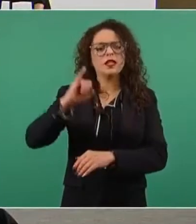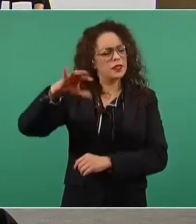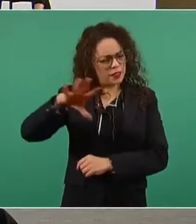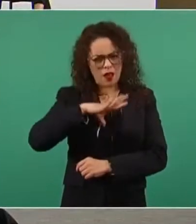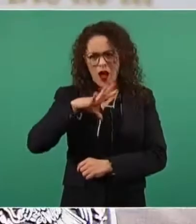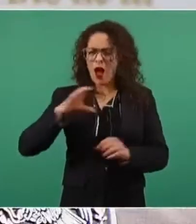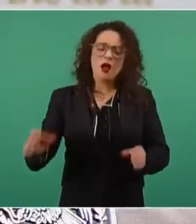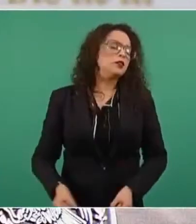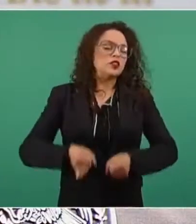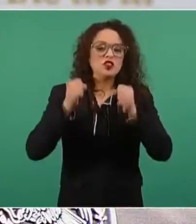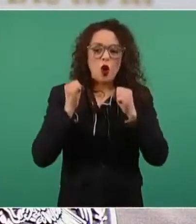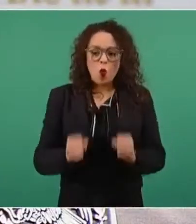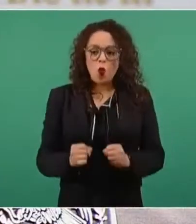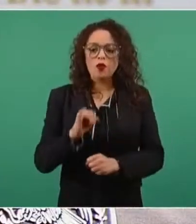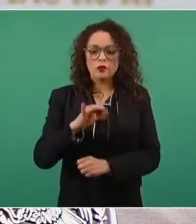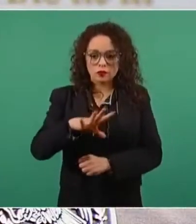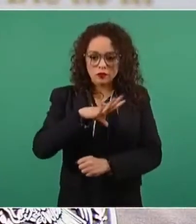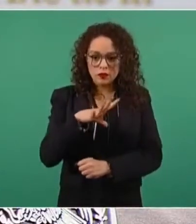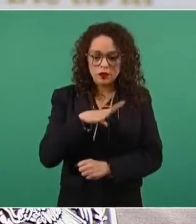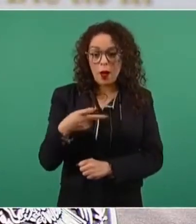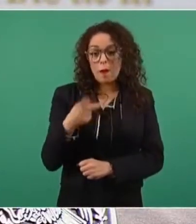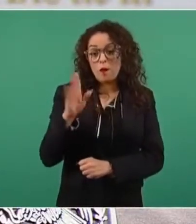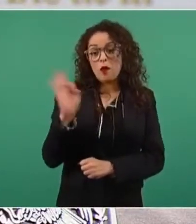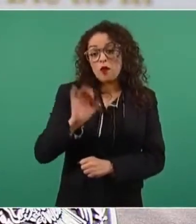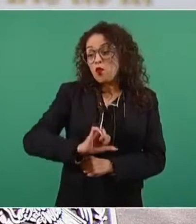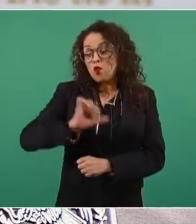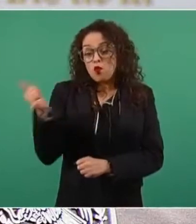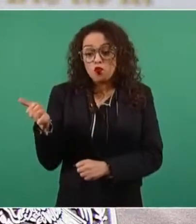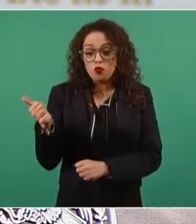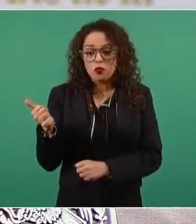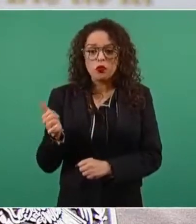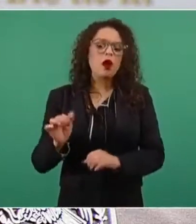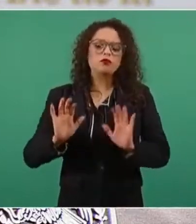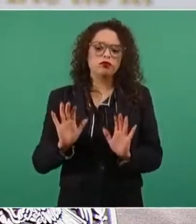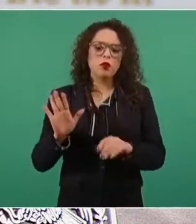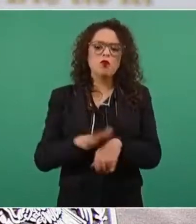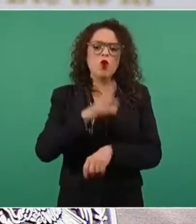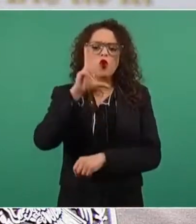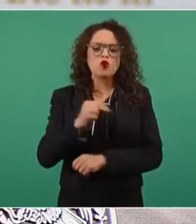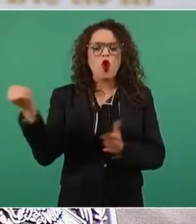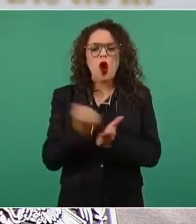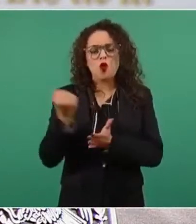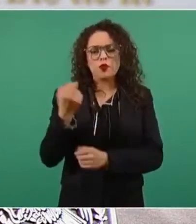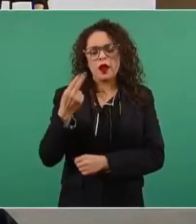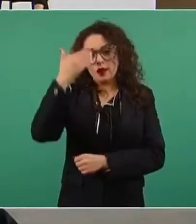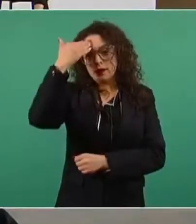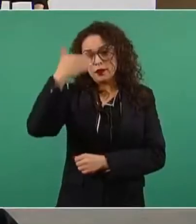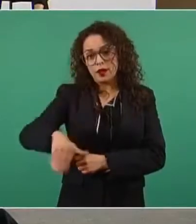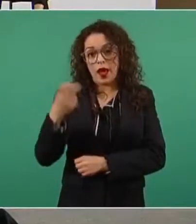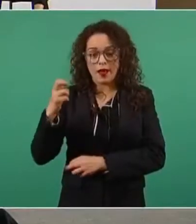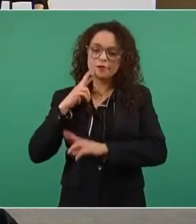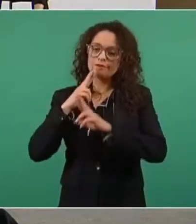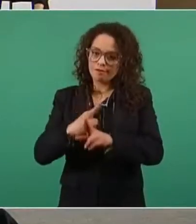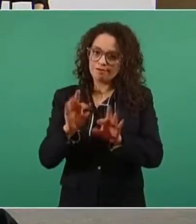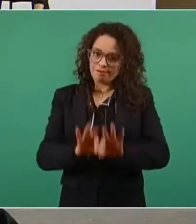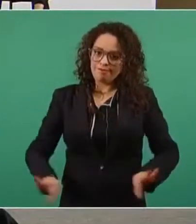pero si hay otras solicitudes, ¿por qué no se autoriza? Eso es lo que se debe de responder.